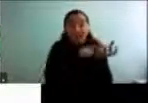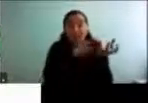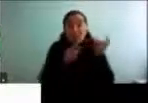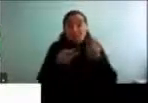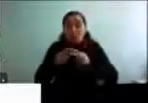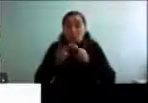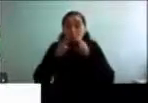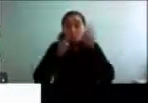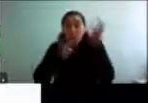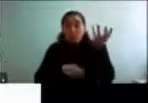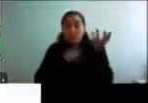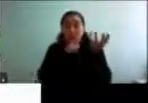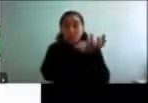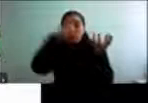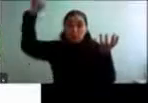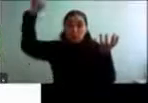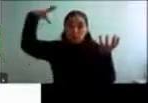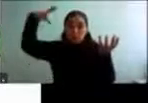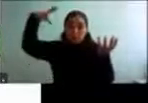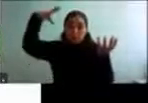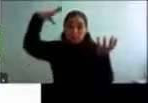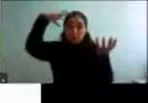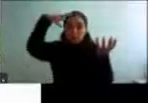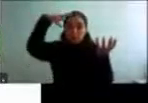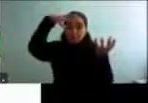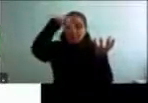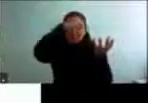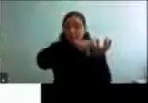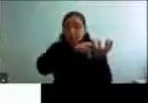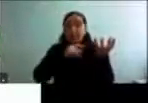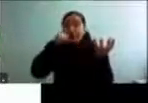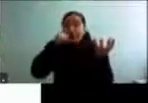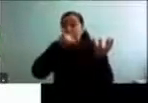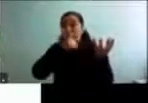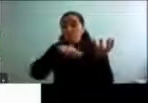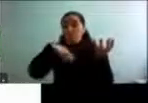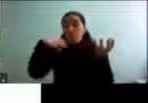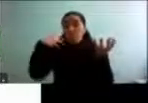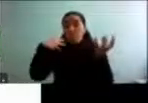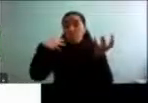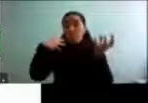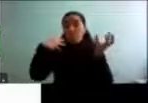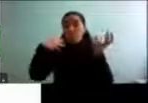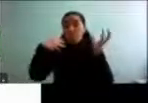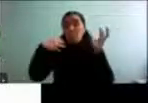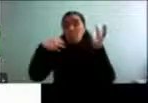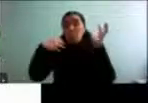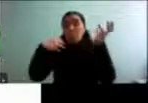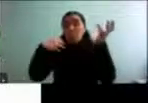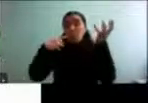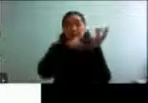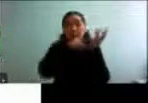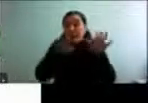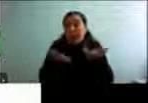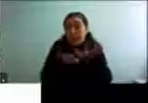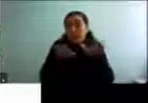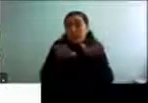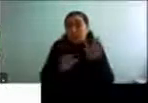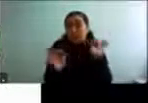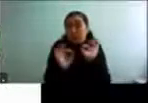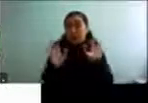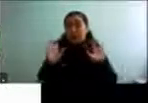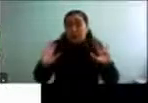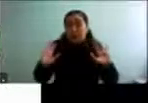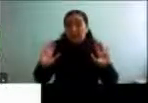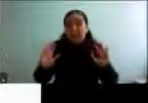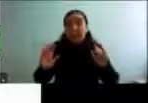frutas les da el sol nomás y les pasa el tiempo y por eso maduran, pero no hacen mucho esfuerzo, en realidad ninguno. Las personas